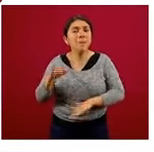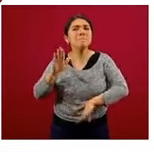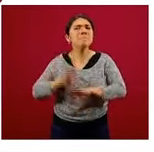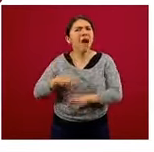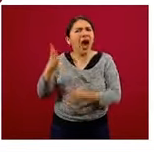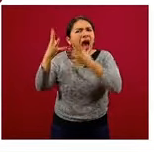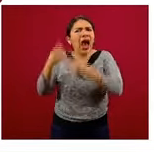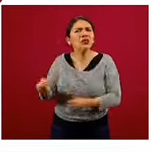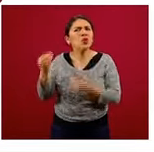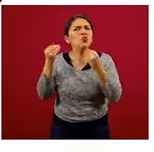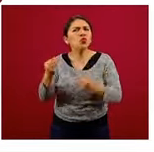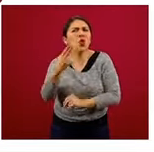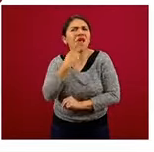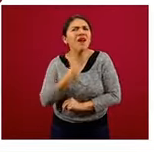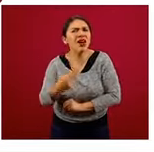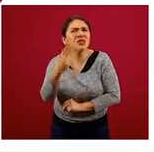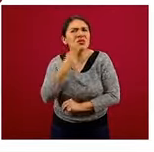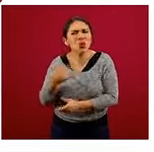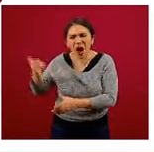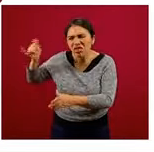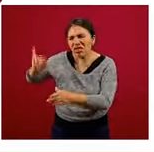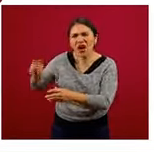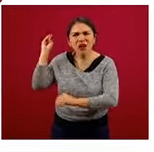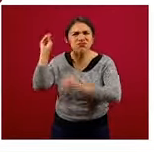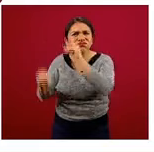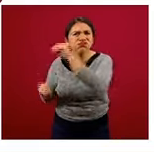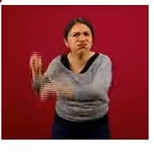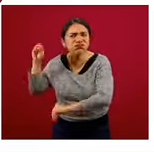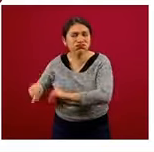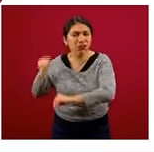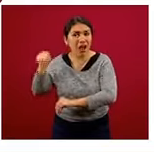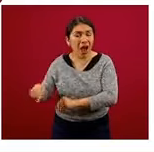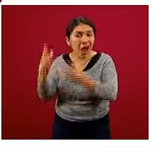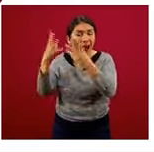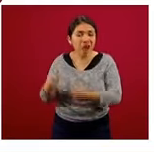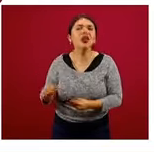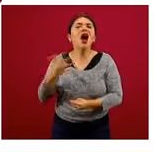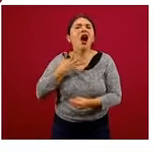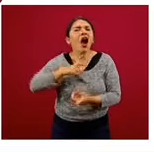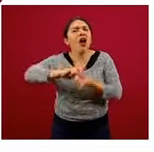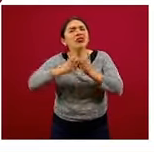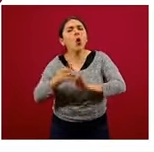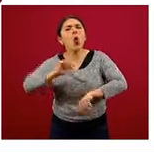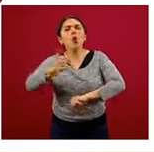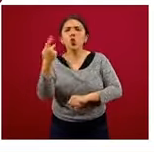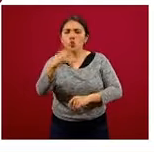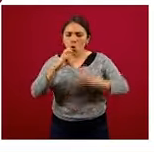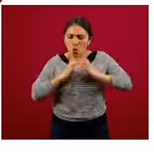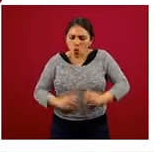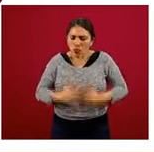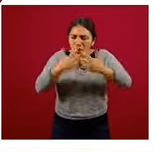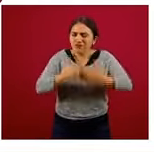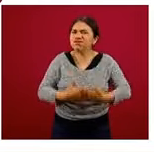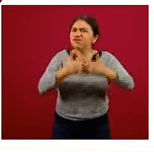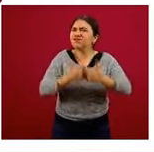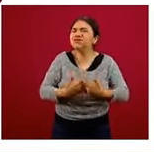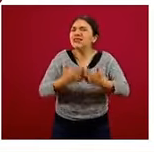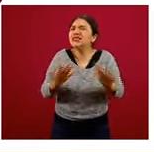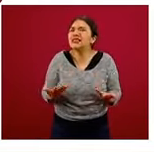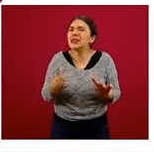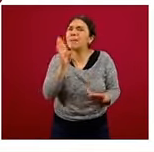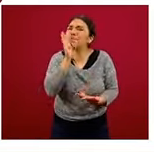alta carga glicémica, es decir, la gran cantidad de azúcar y la fructuosa, hay otros efectos metabólicos de los que no voy a hablar.